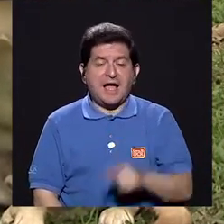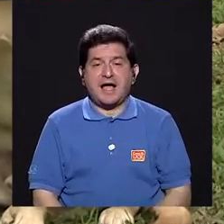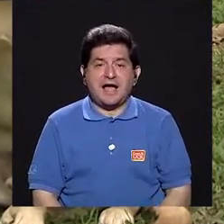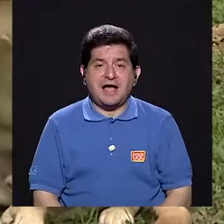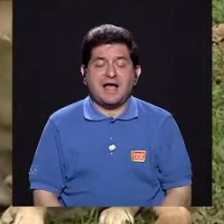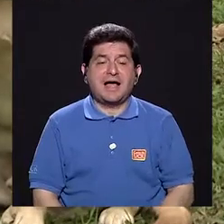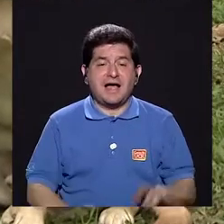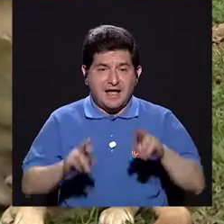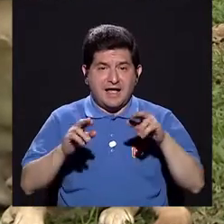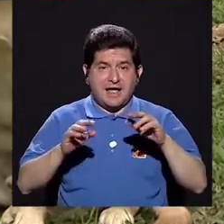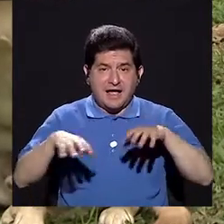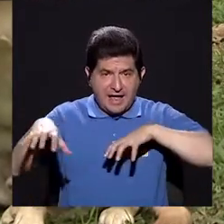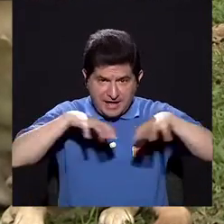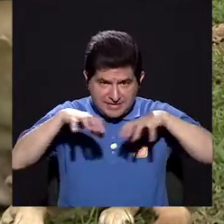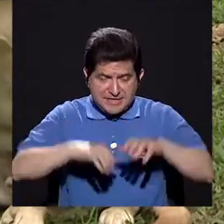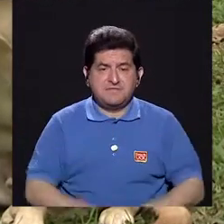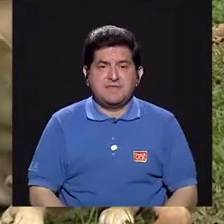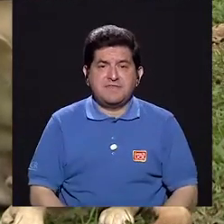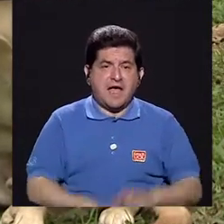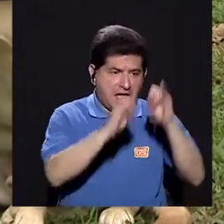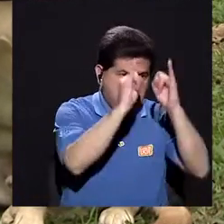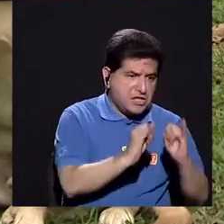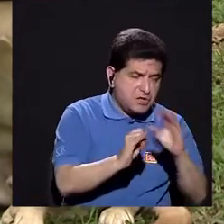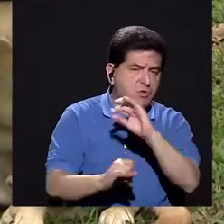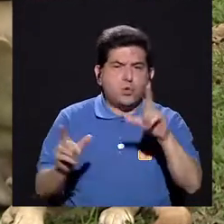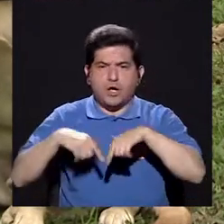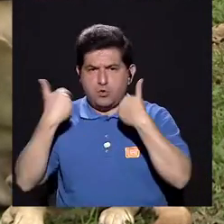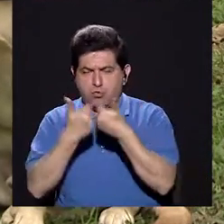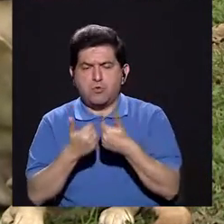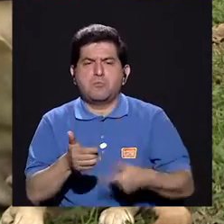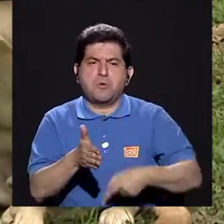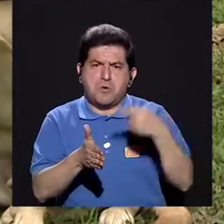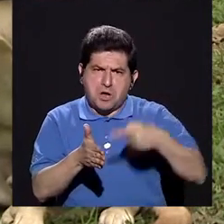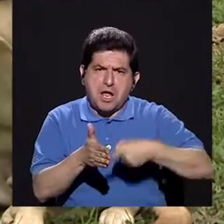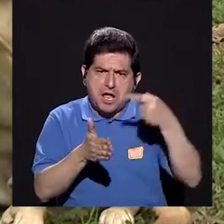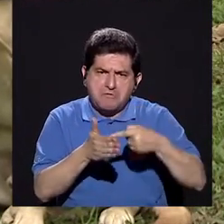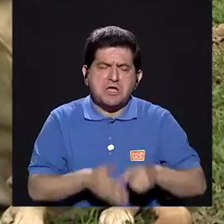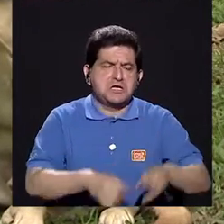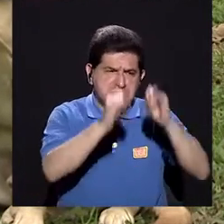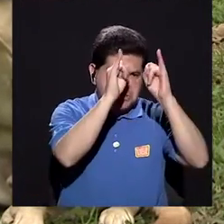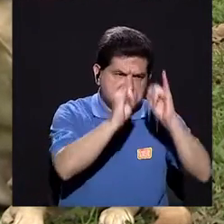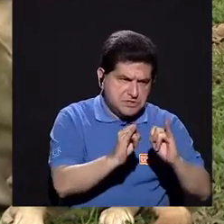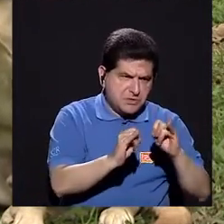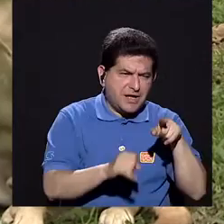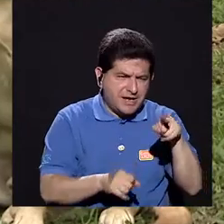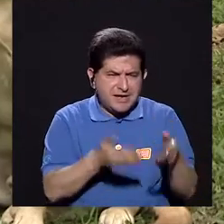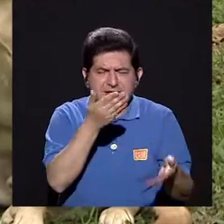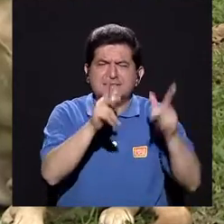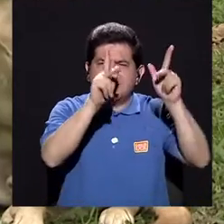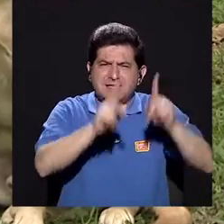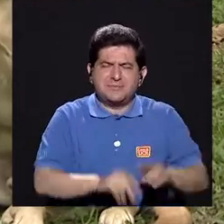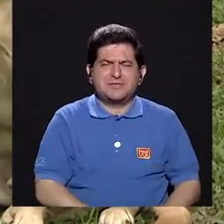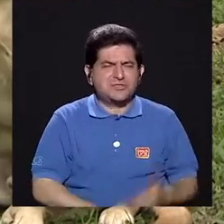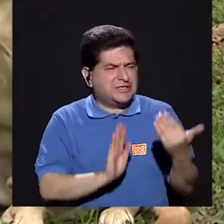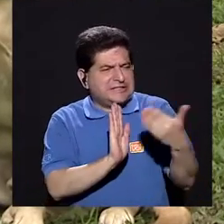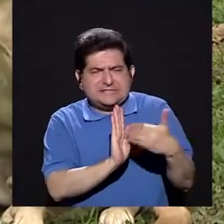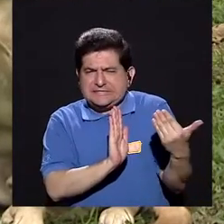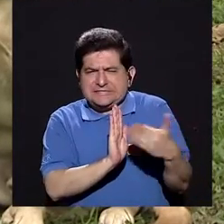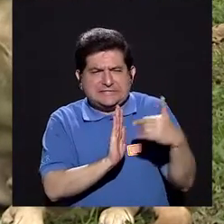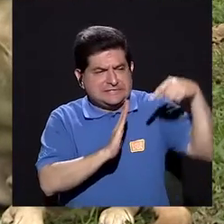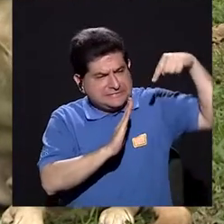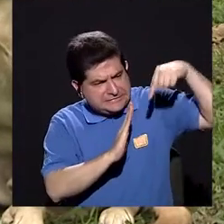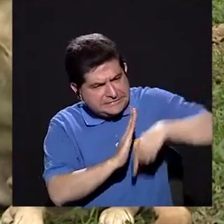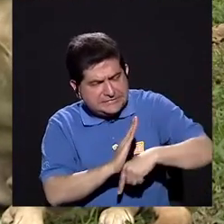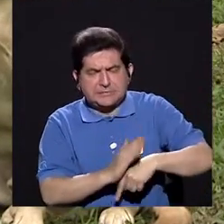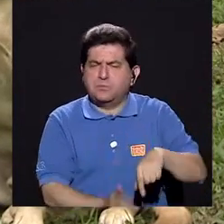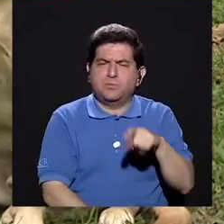individuales o grupales. A veces trabajamos en forma individual cuando hay un paciente sumamente grave, y que